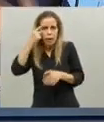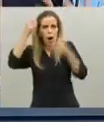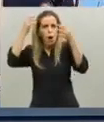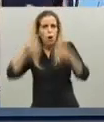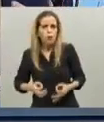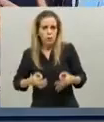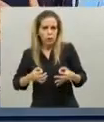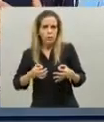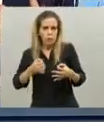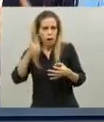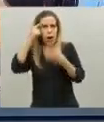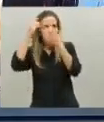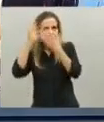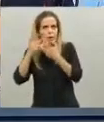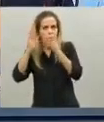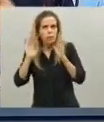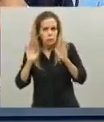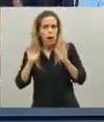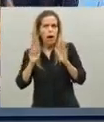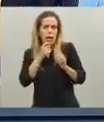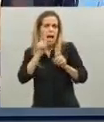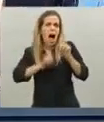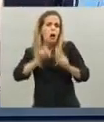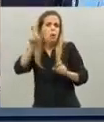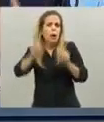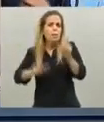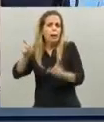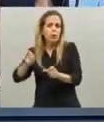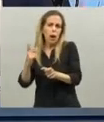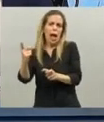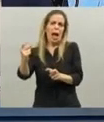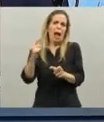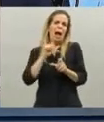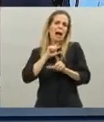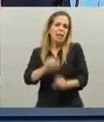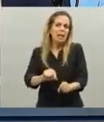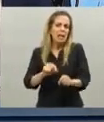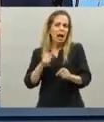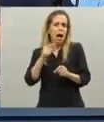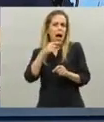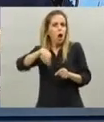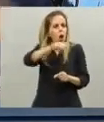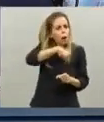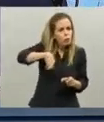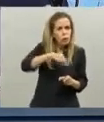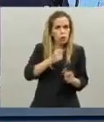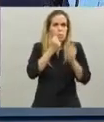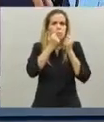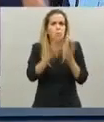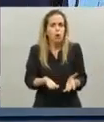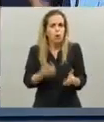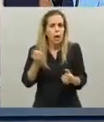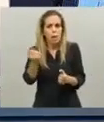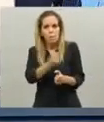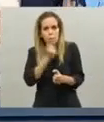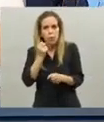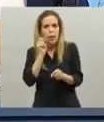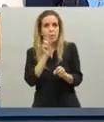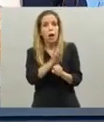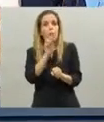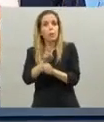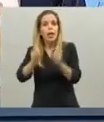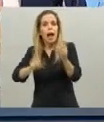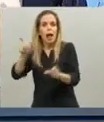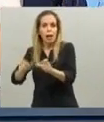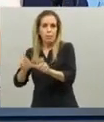por eso tampoco me preocupa que digan que somos duros o no somos duros hay que cuidar a la gente hay que abrir todo lo que se pueda siempre y cuando no